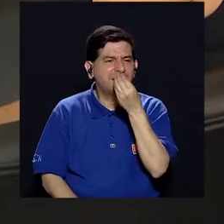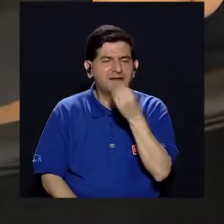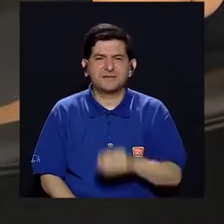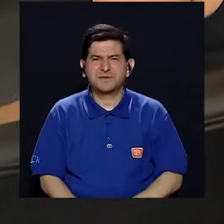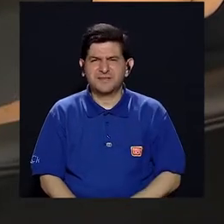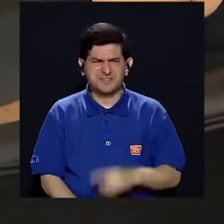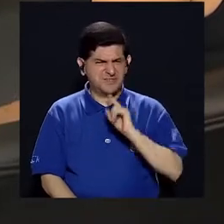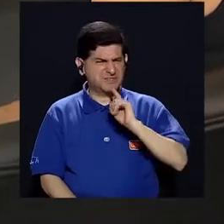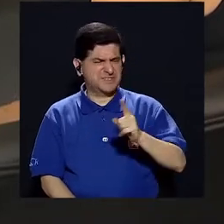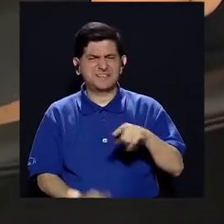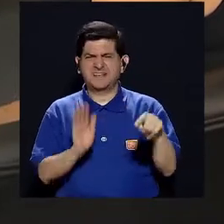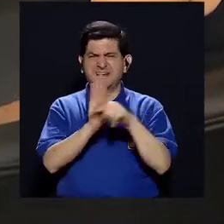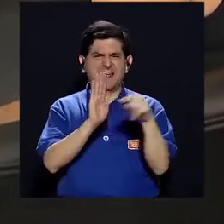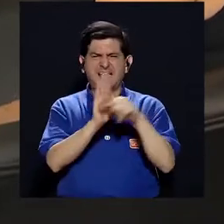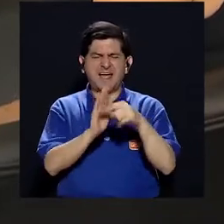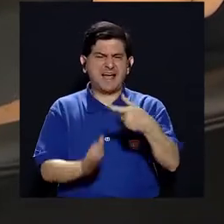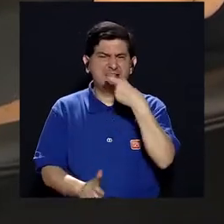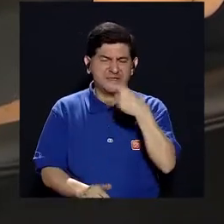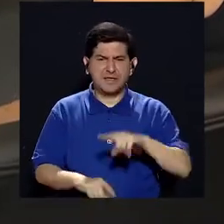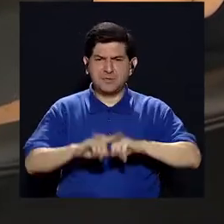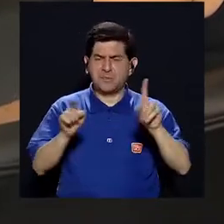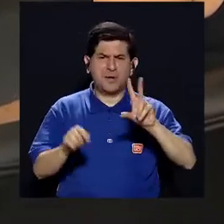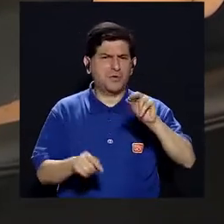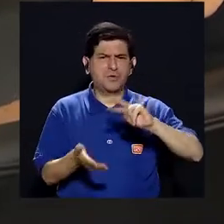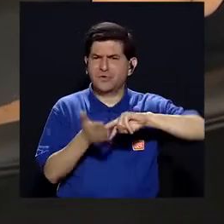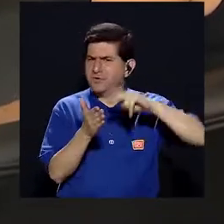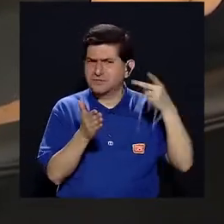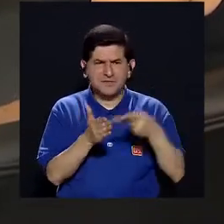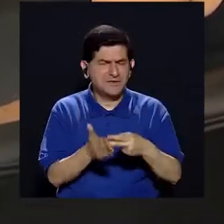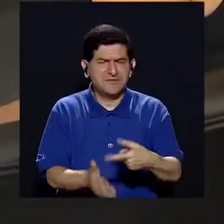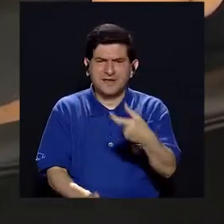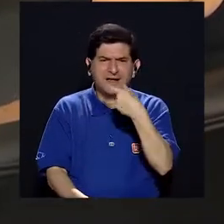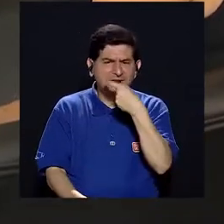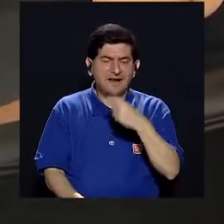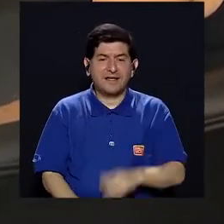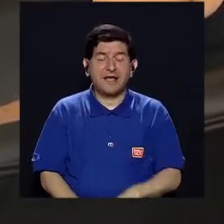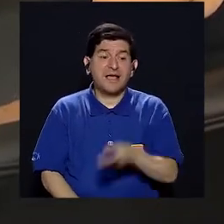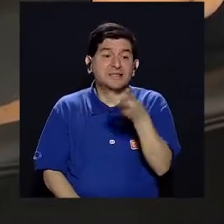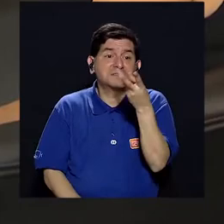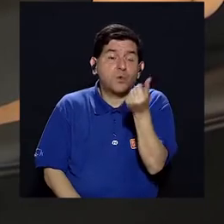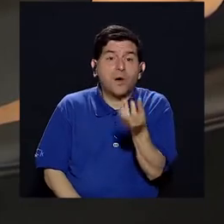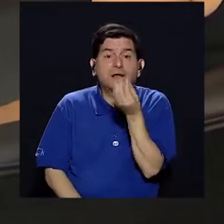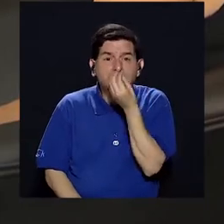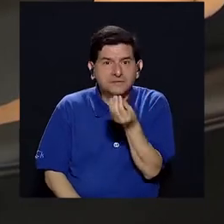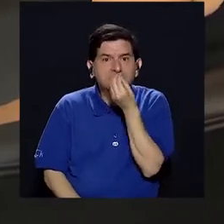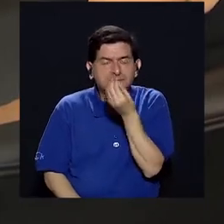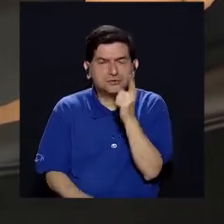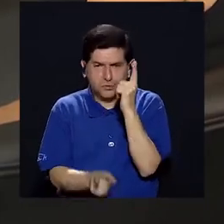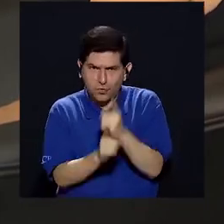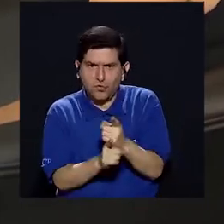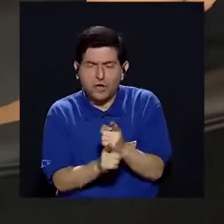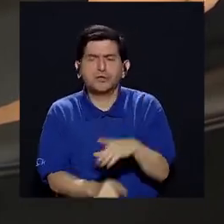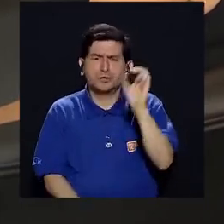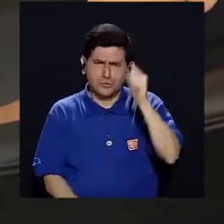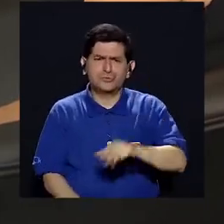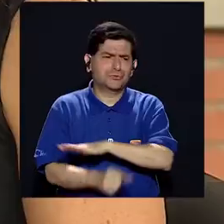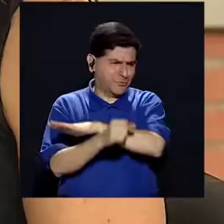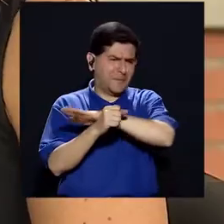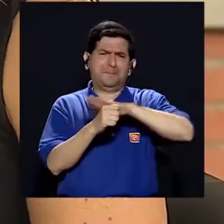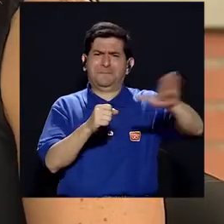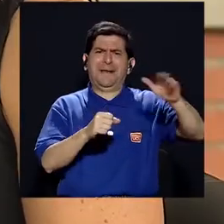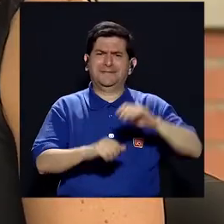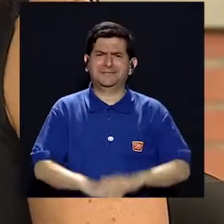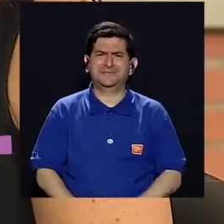manera, que se satanizan mucho las galletas. Y yo creo que no tiene que ver las galletas, sino más bien la cantidad de galletas que se consume, ¿cierto? Sí,